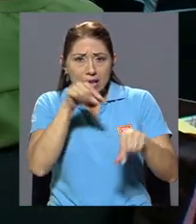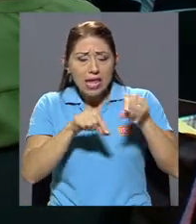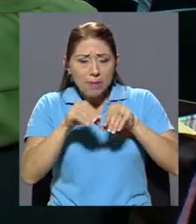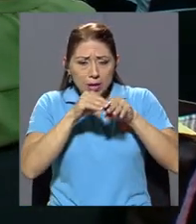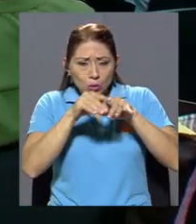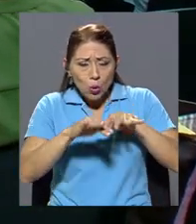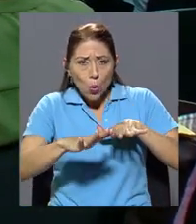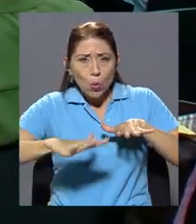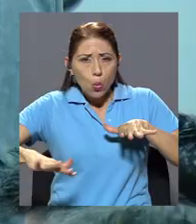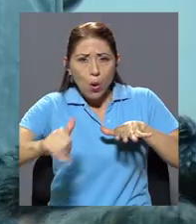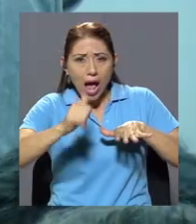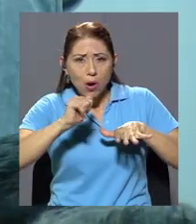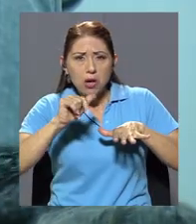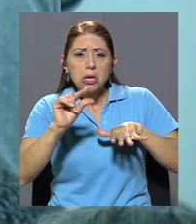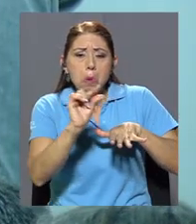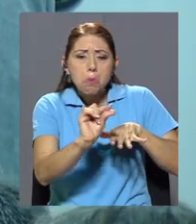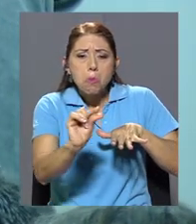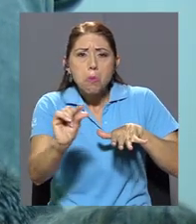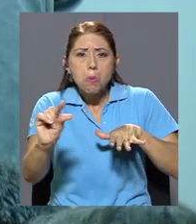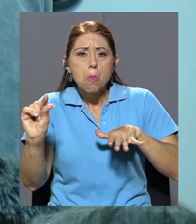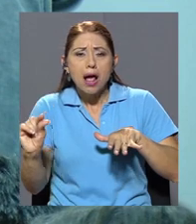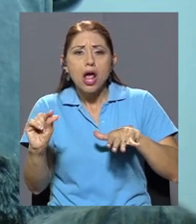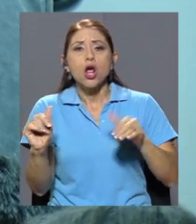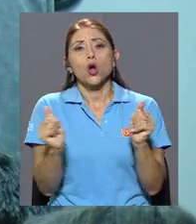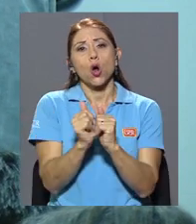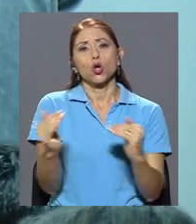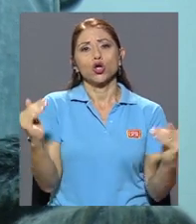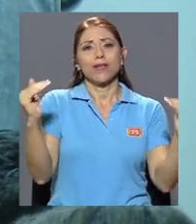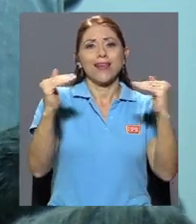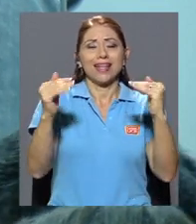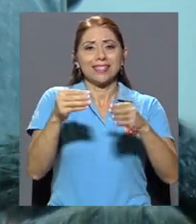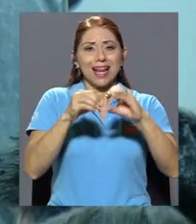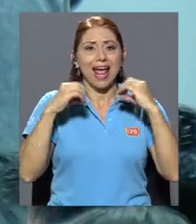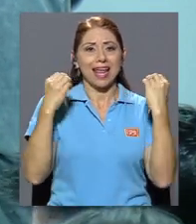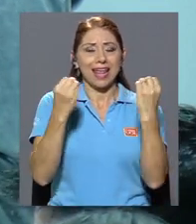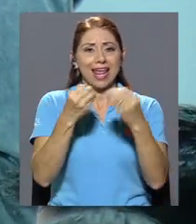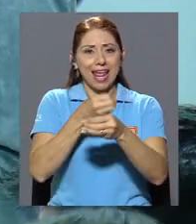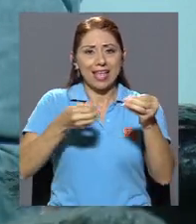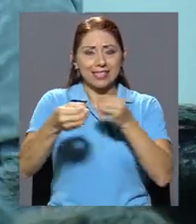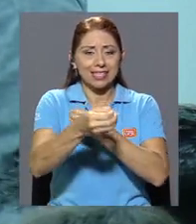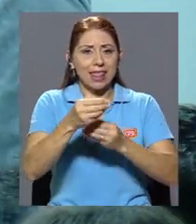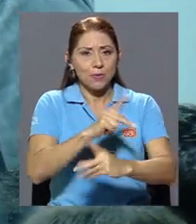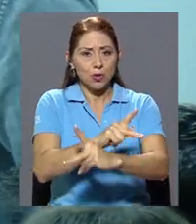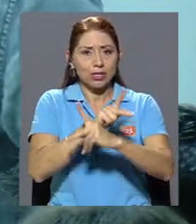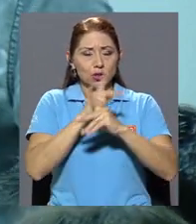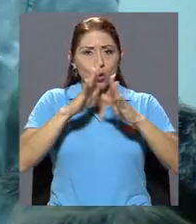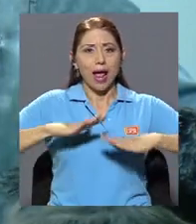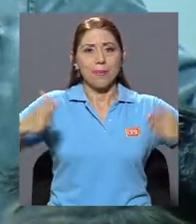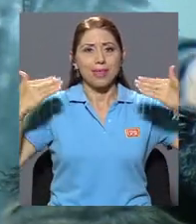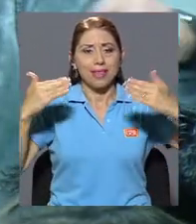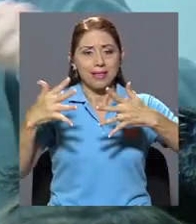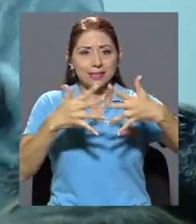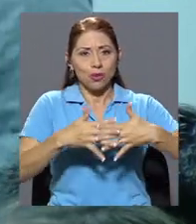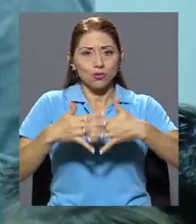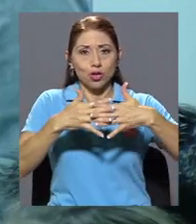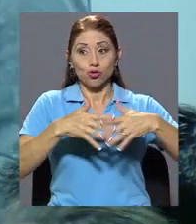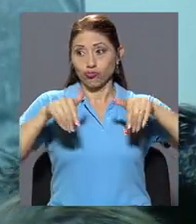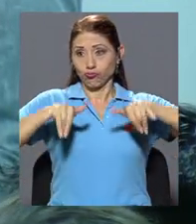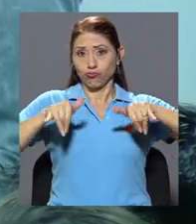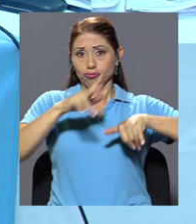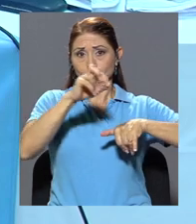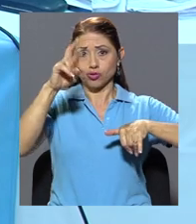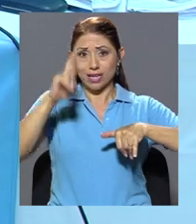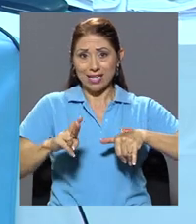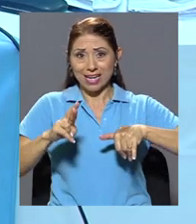agroquímicos consideradas muy bajas según los niveles de la Agencia de Protección Ambiental de los Estados Unidos. En nuestro país, las